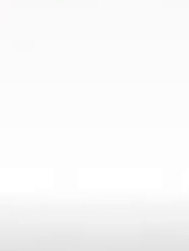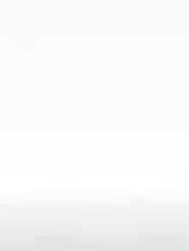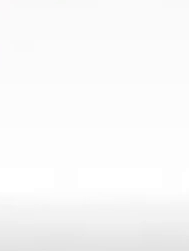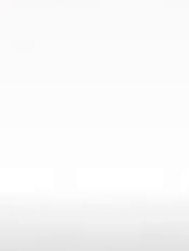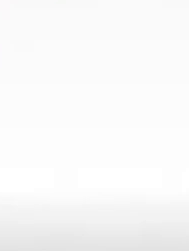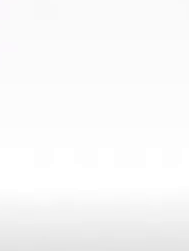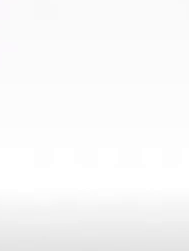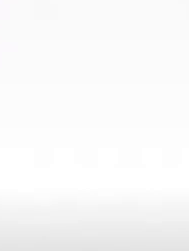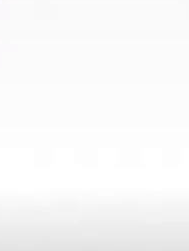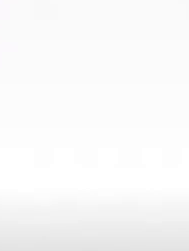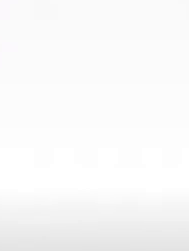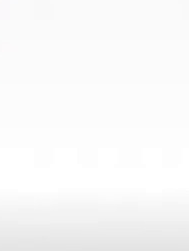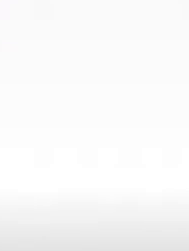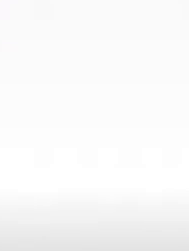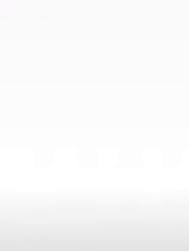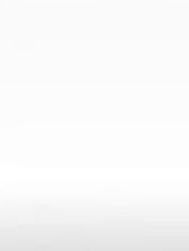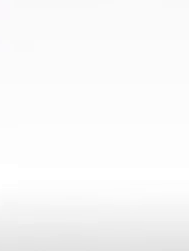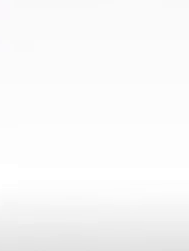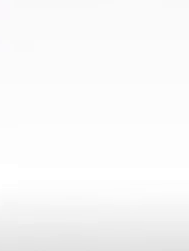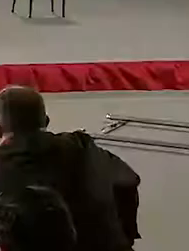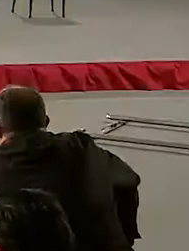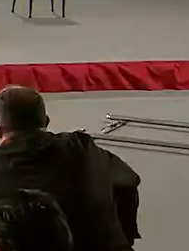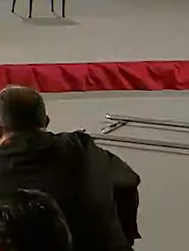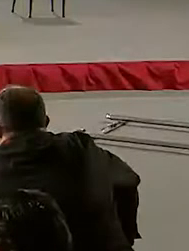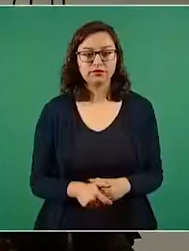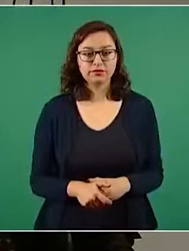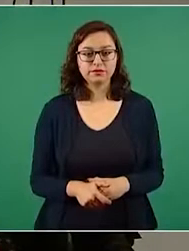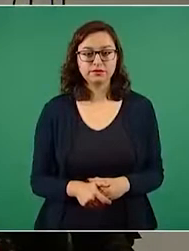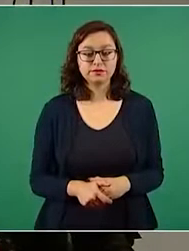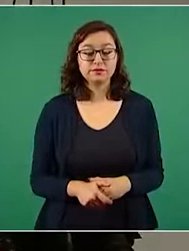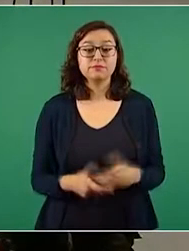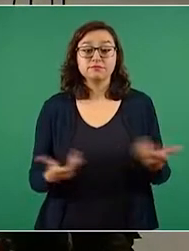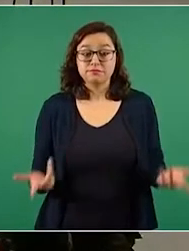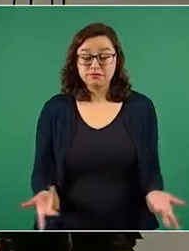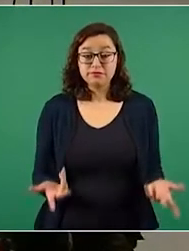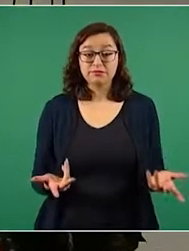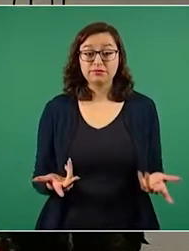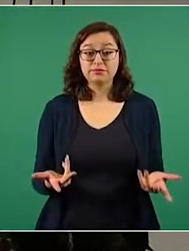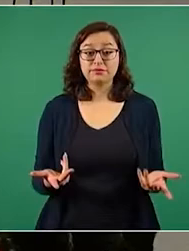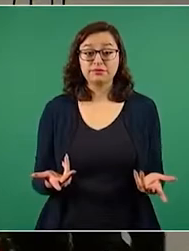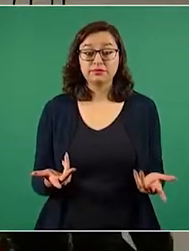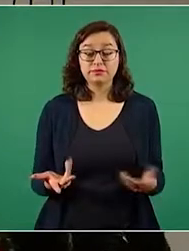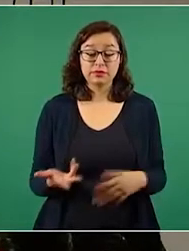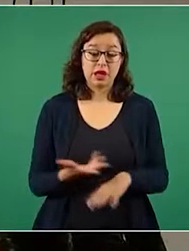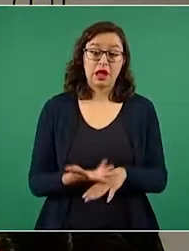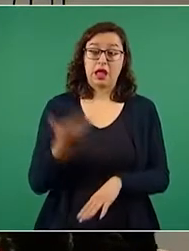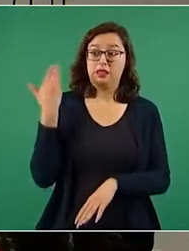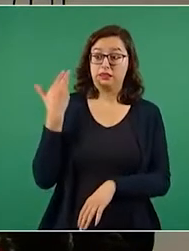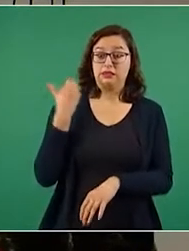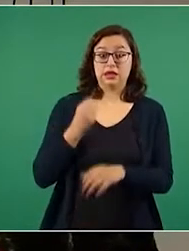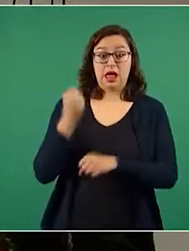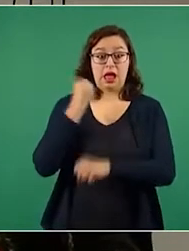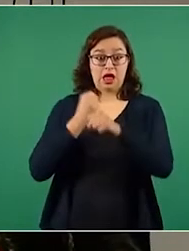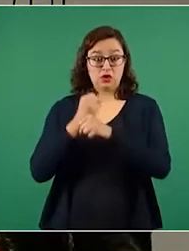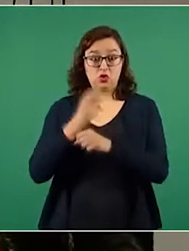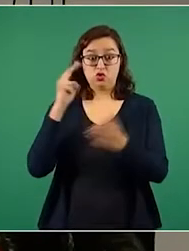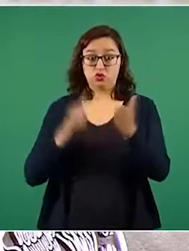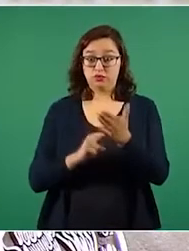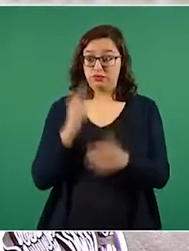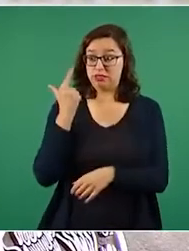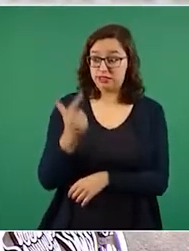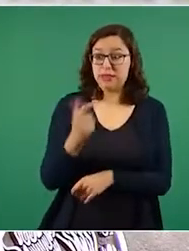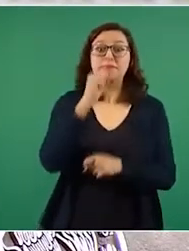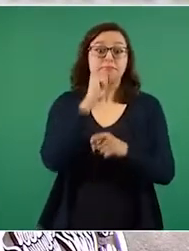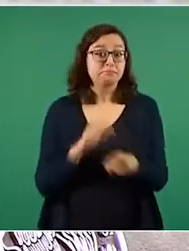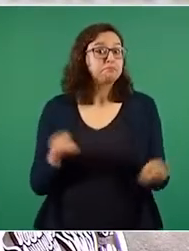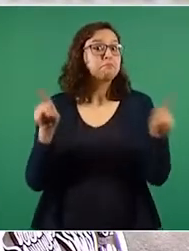preocupación, pero la delincuencia, la inseguridad, estaba en segundo lugar. O sea, que a